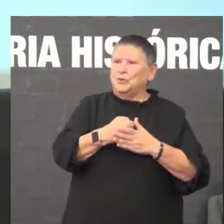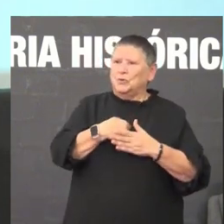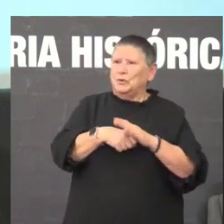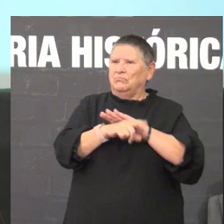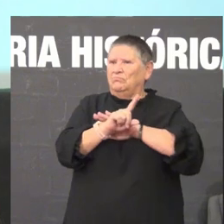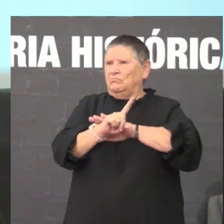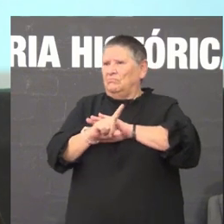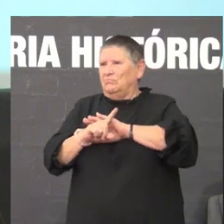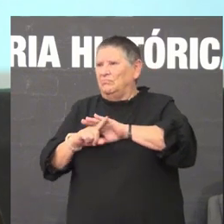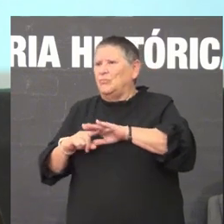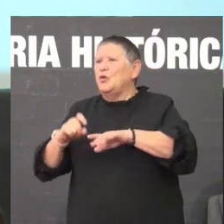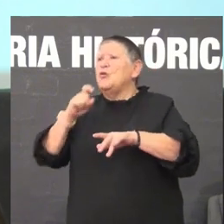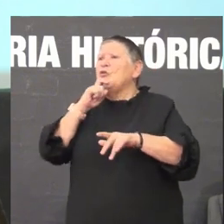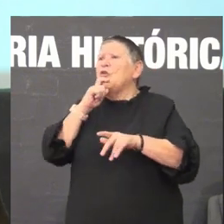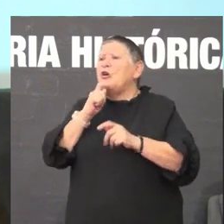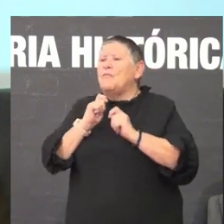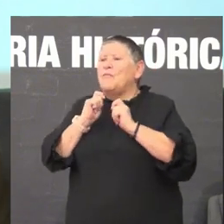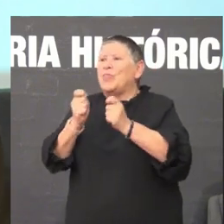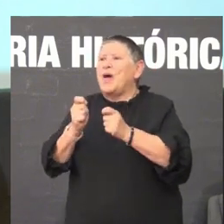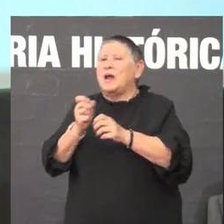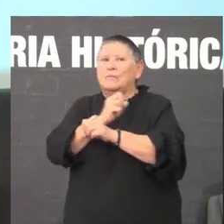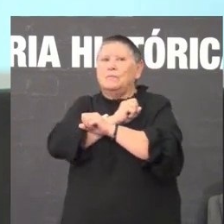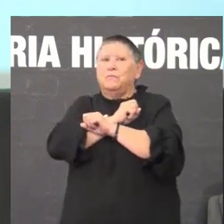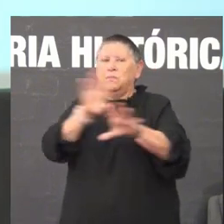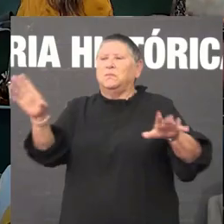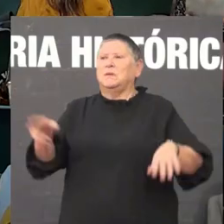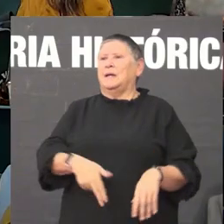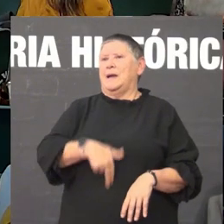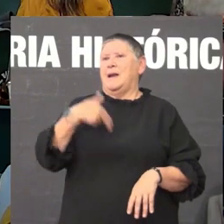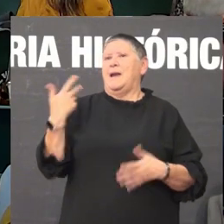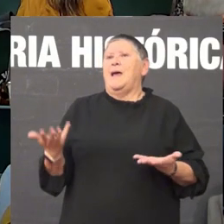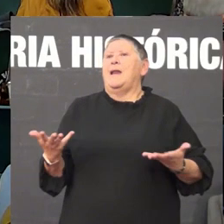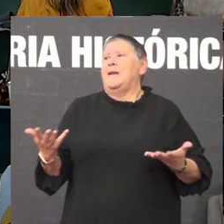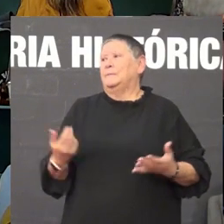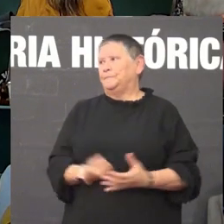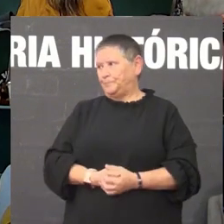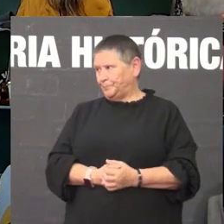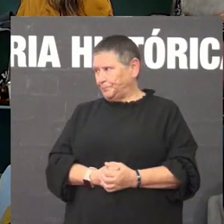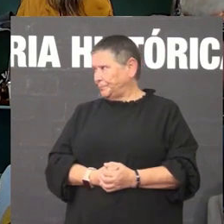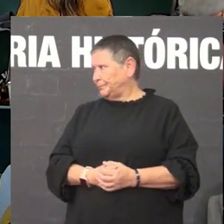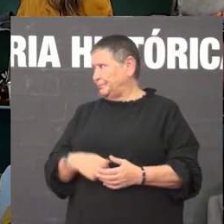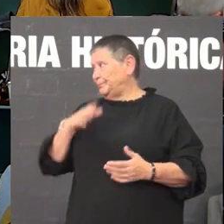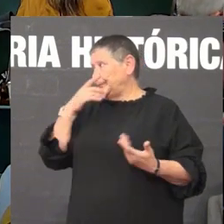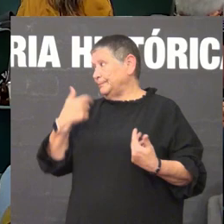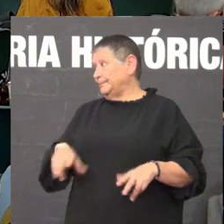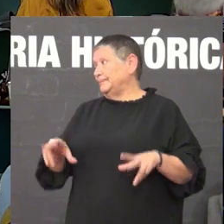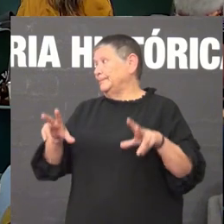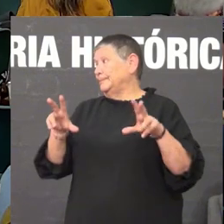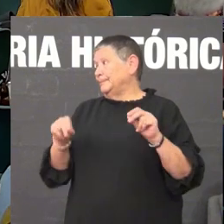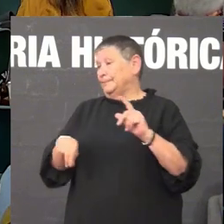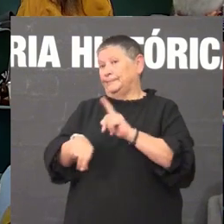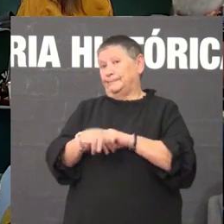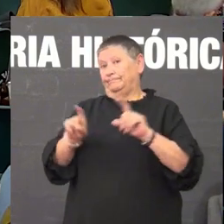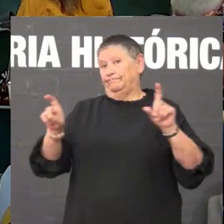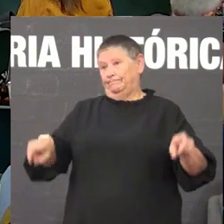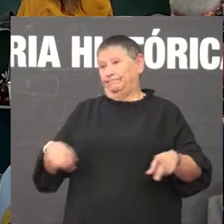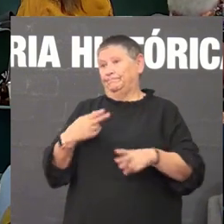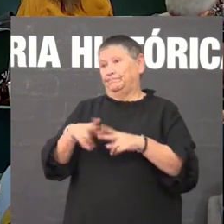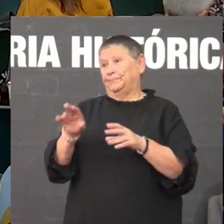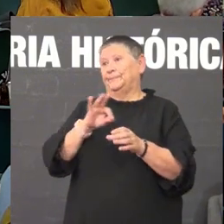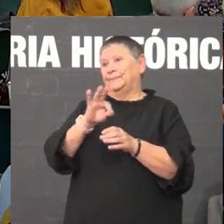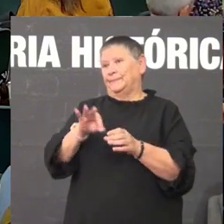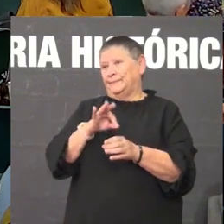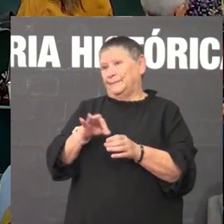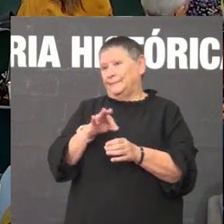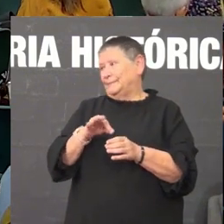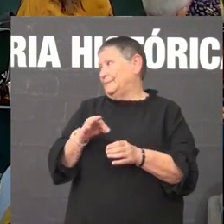darlle divulgación xeral vamos acabar aquí porque hai unha pausa para o café para abordar